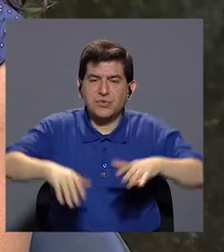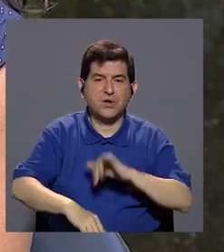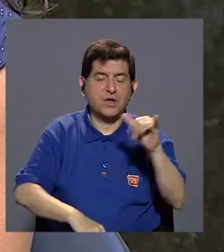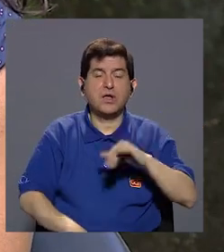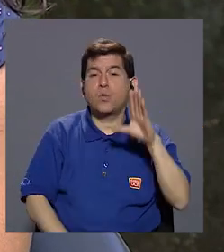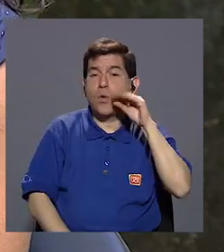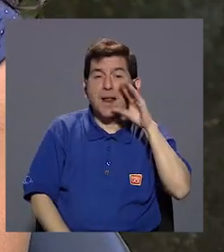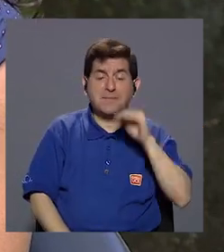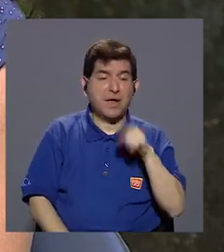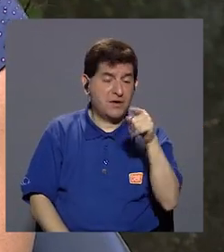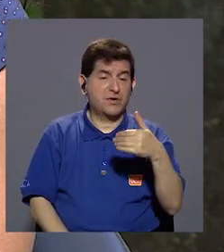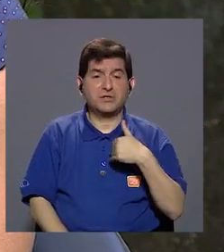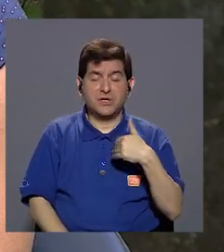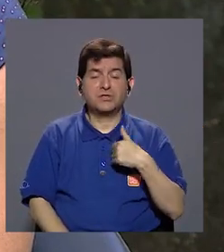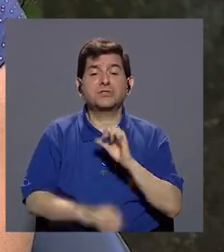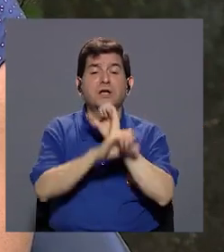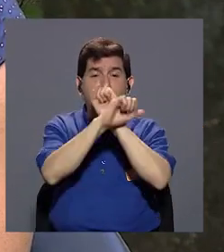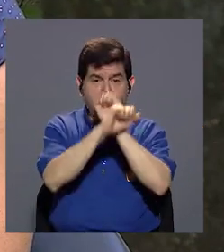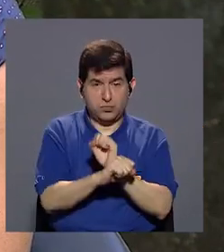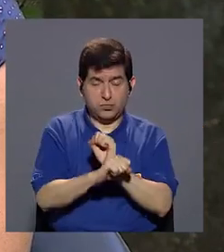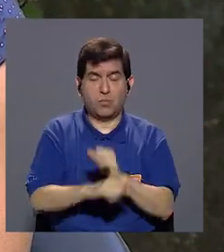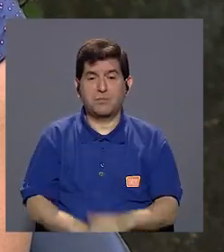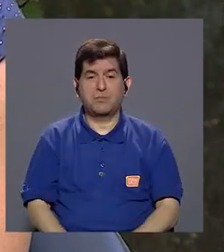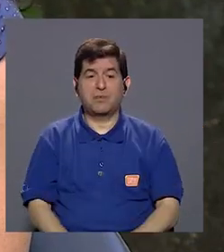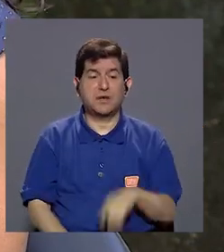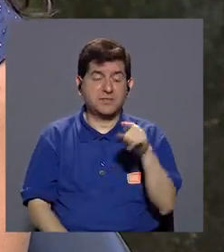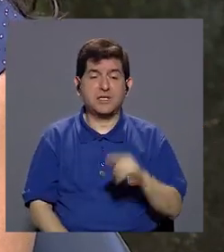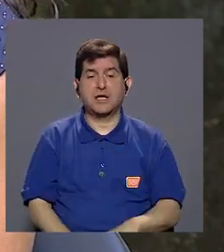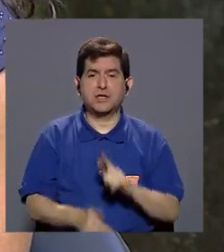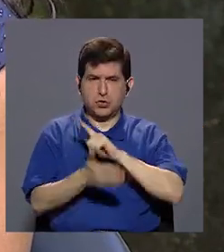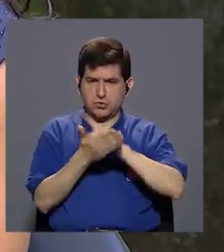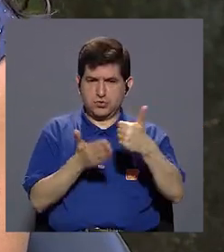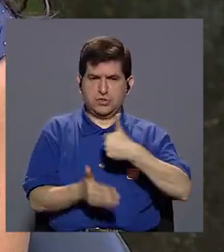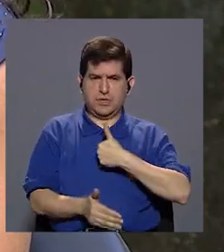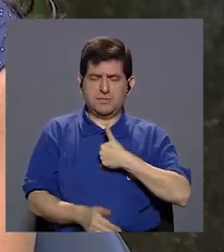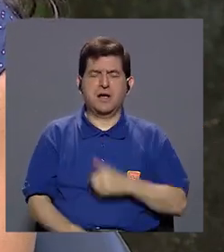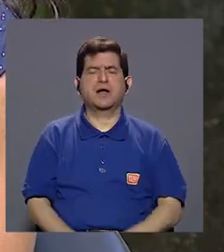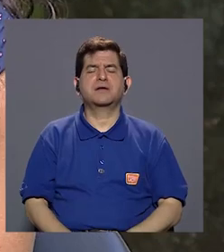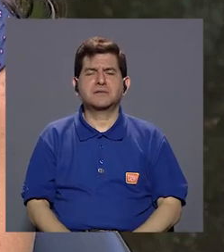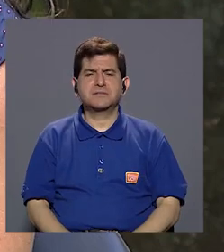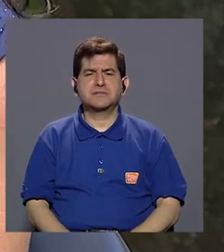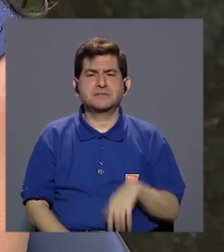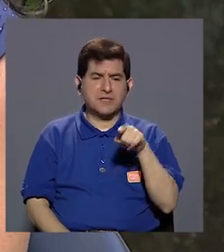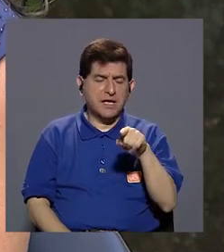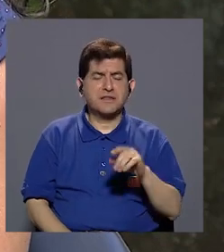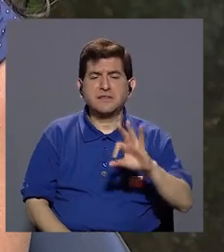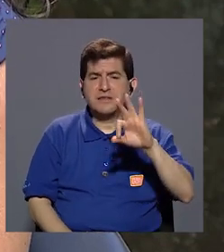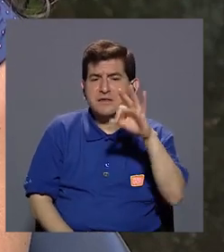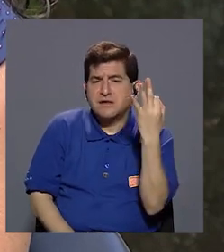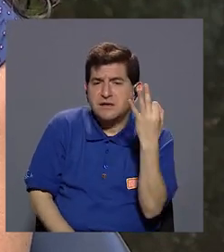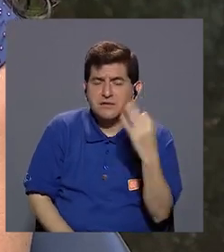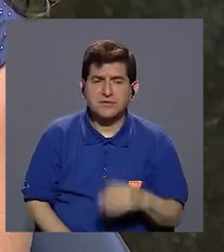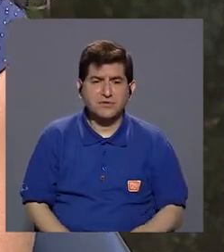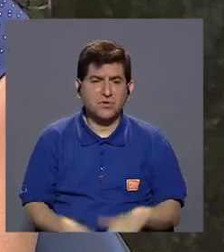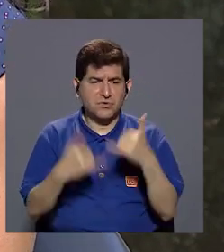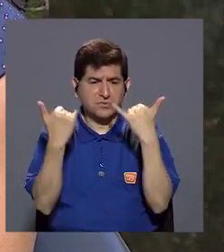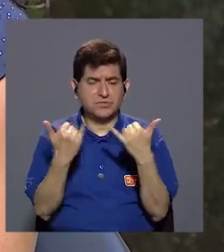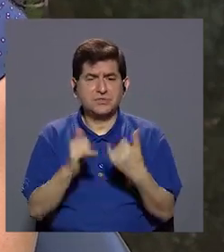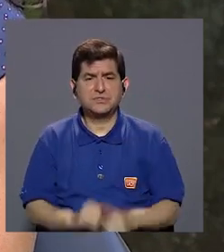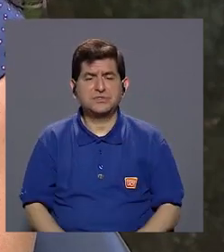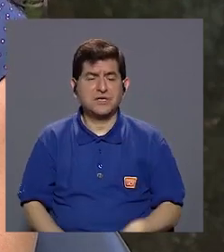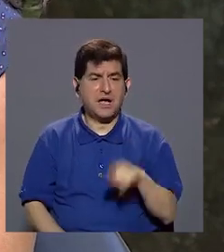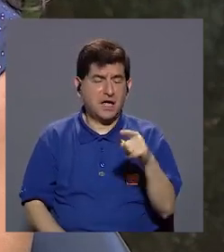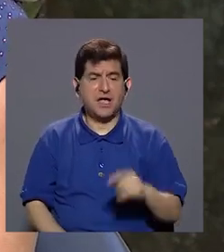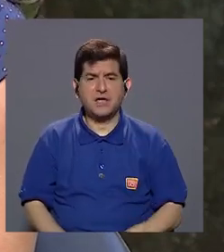Igual en los perros, ellos tienen ciertas costumbres, ¿verdad? De limpiarse y lamerse, entonces de esa forma cuando ellos se